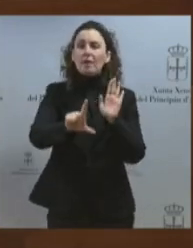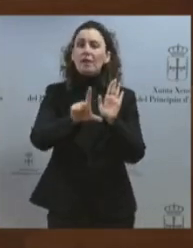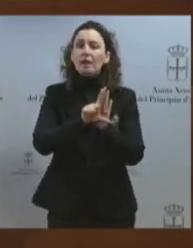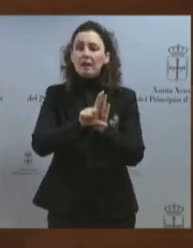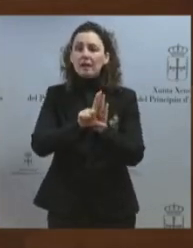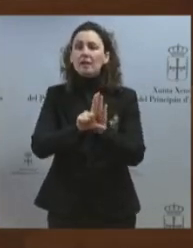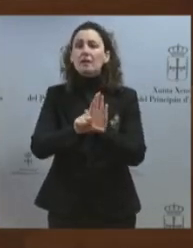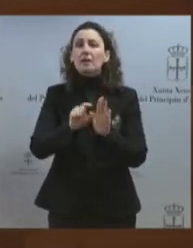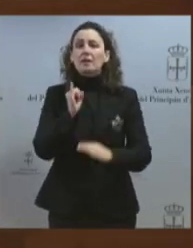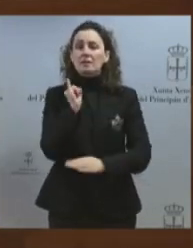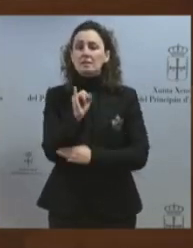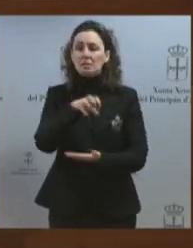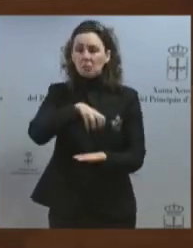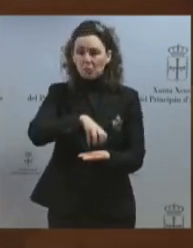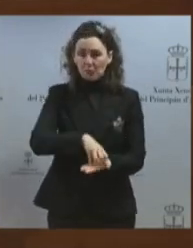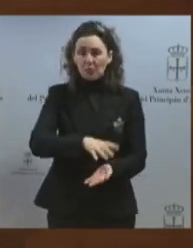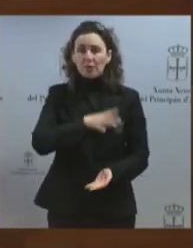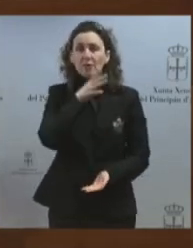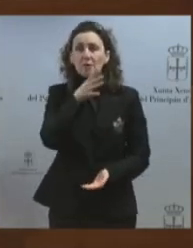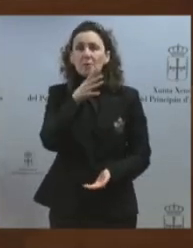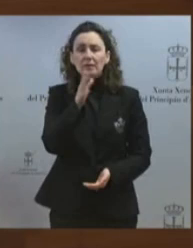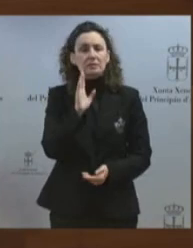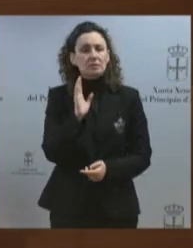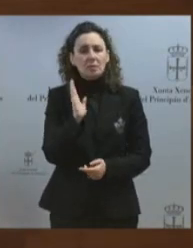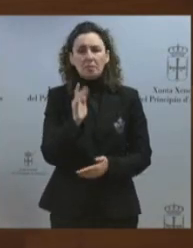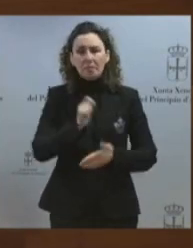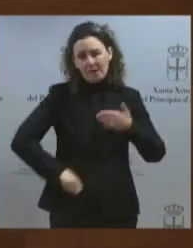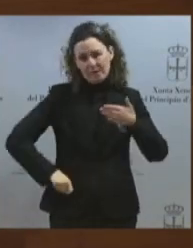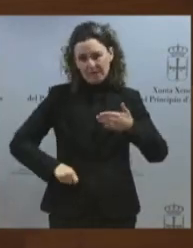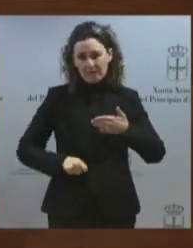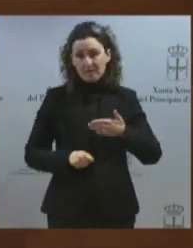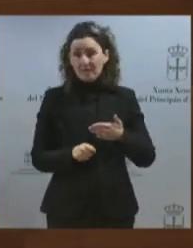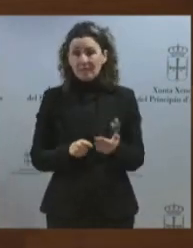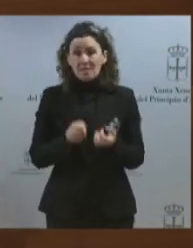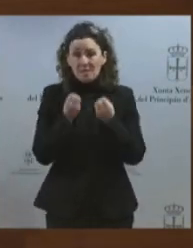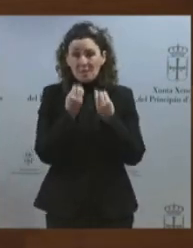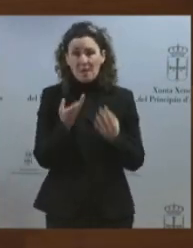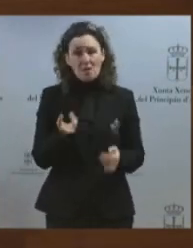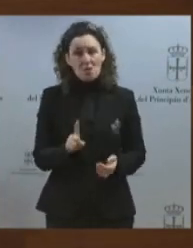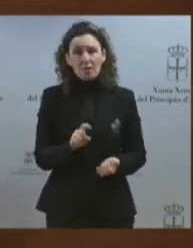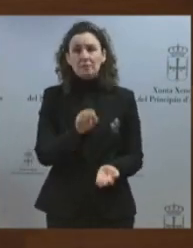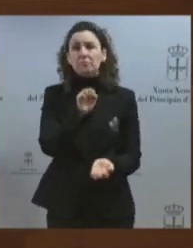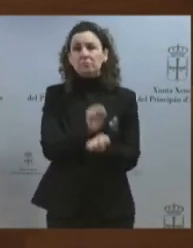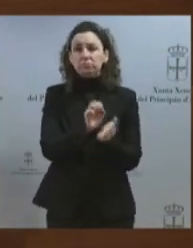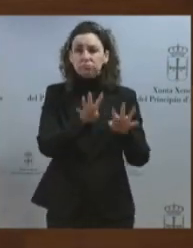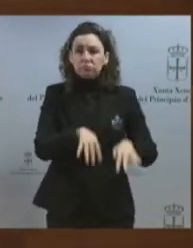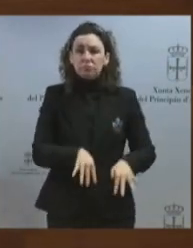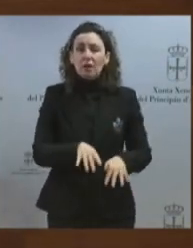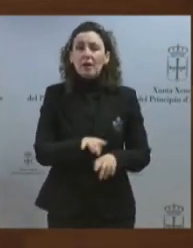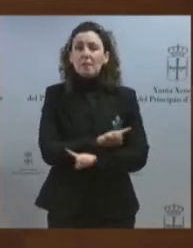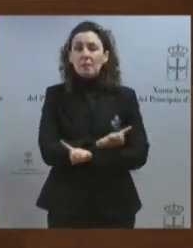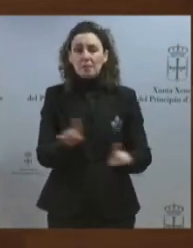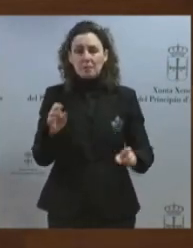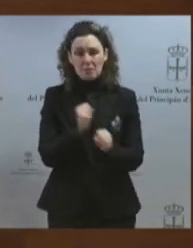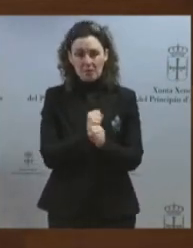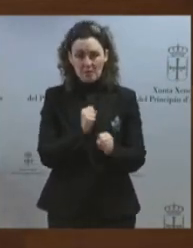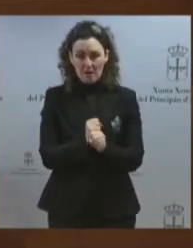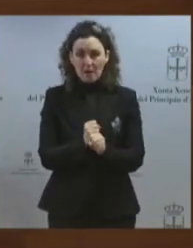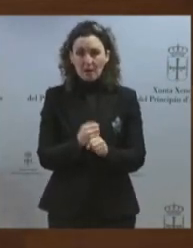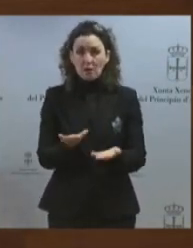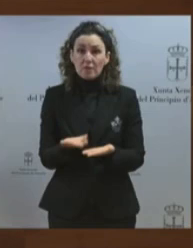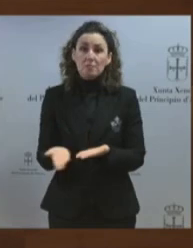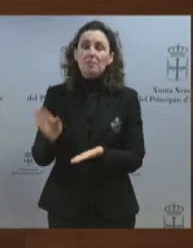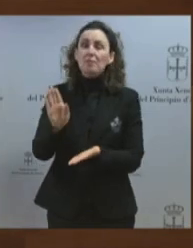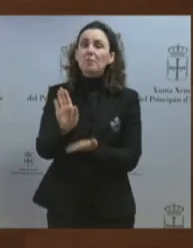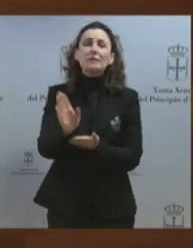sancionados de forma ilegítima y privados de sus puestos de trabajo. Nuestra propuesta concreta es dedicar el próximo